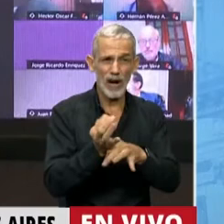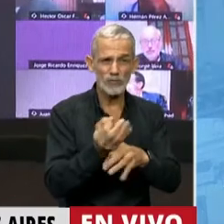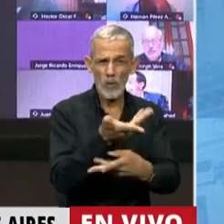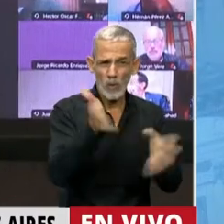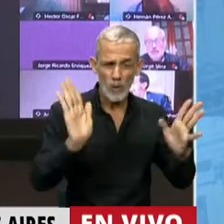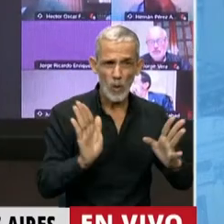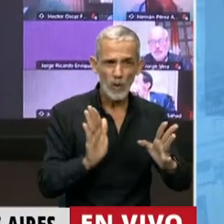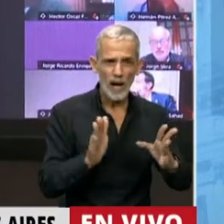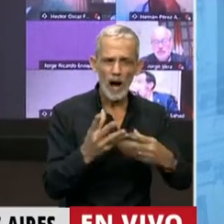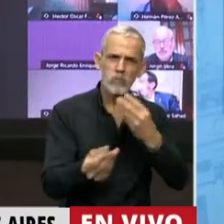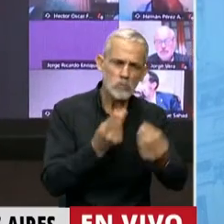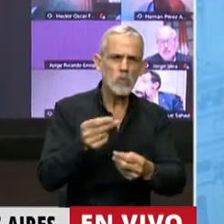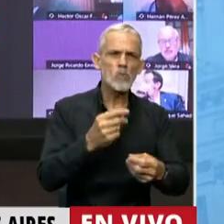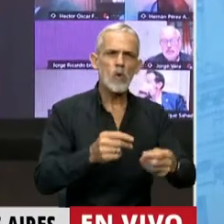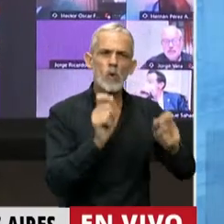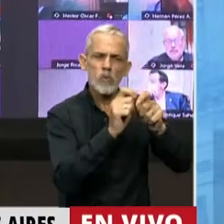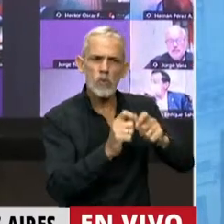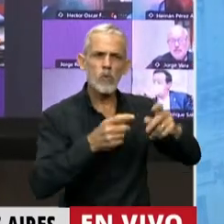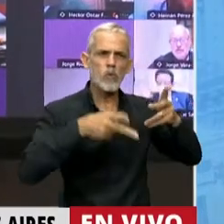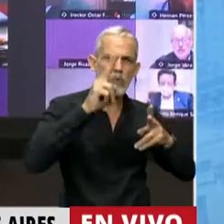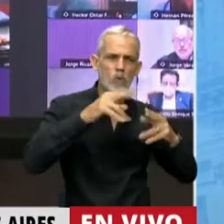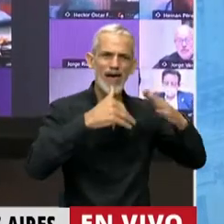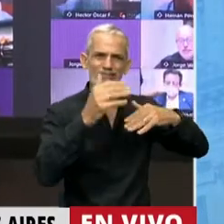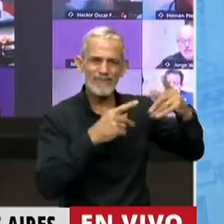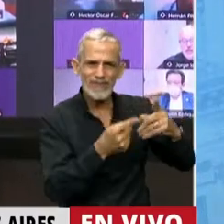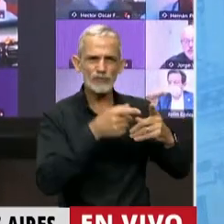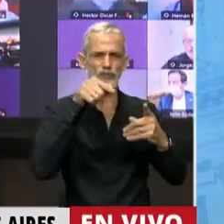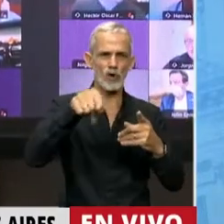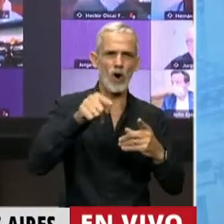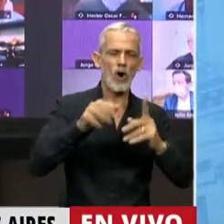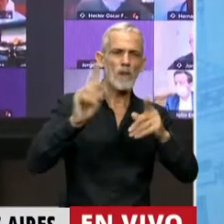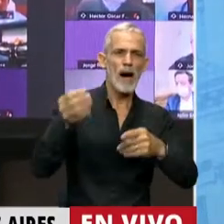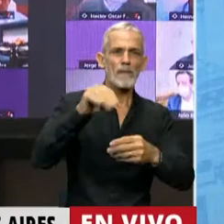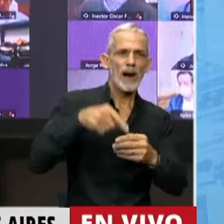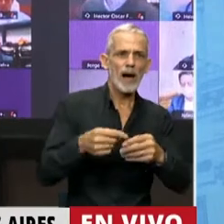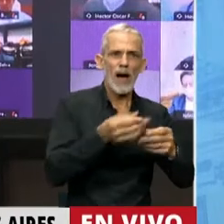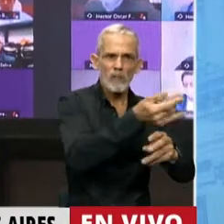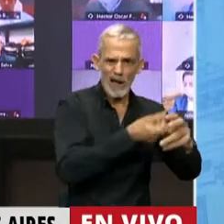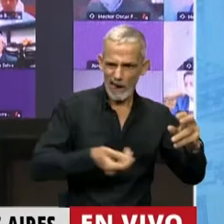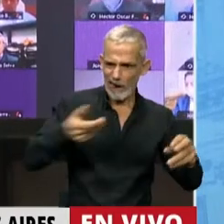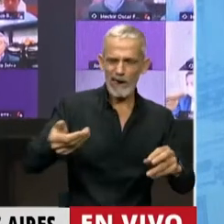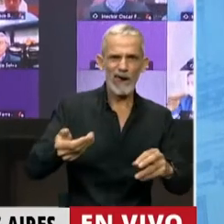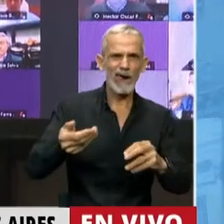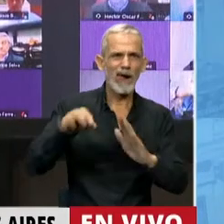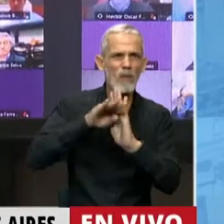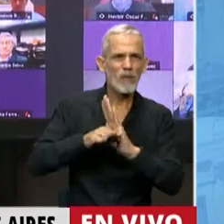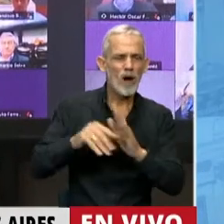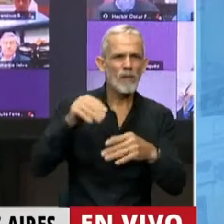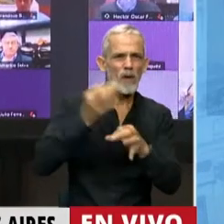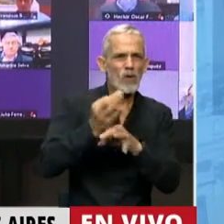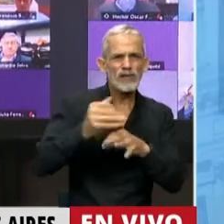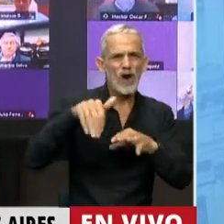pública, a resolver los edificios, a nombrar los docentes y demás, se desvían a programas por fuera de la